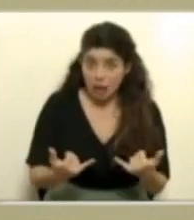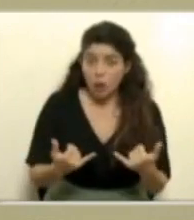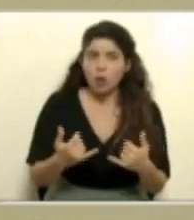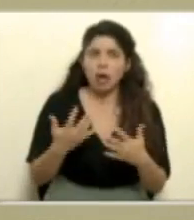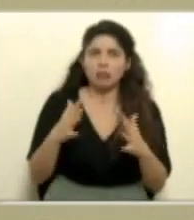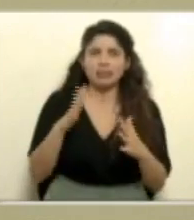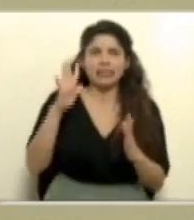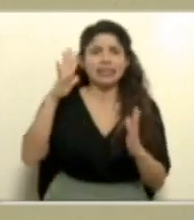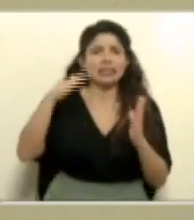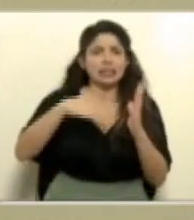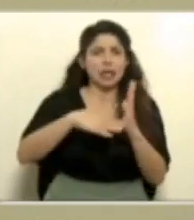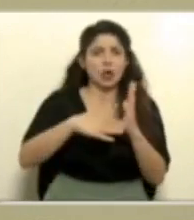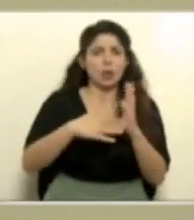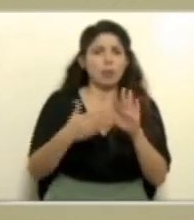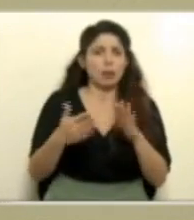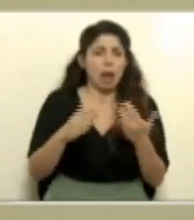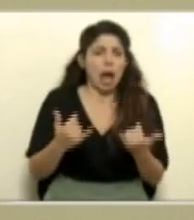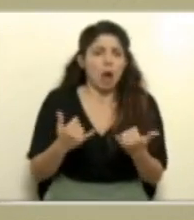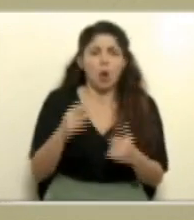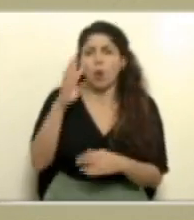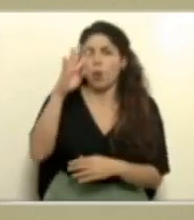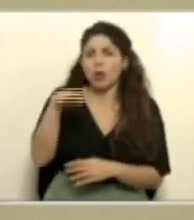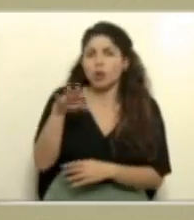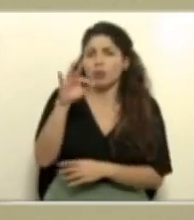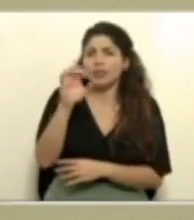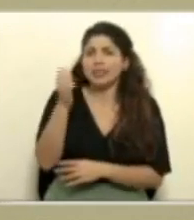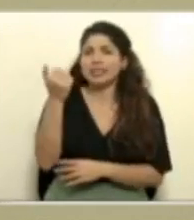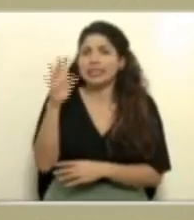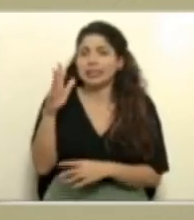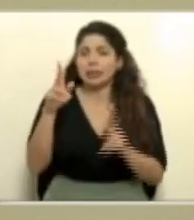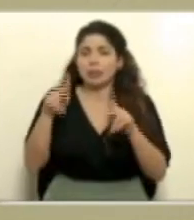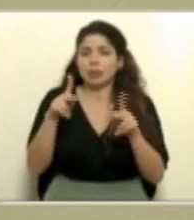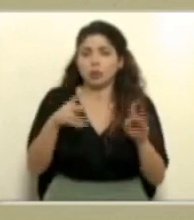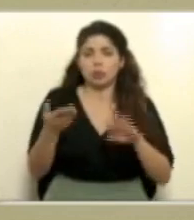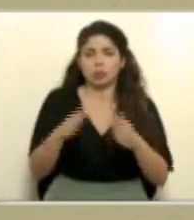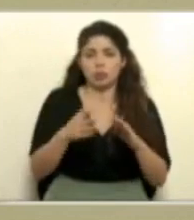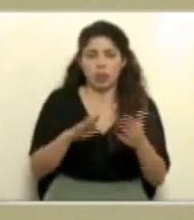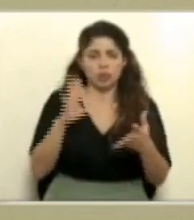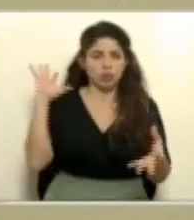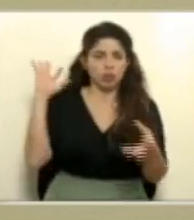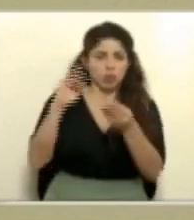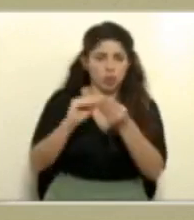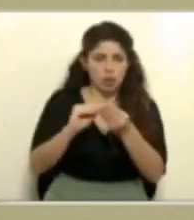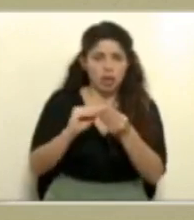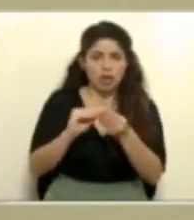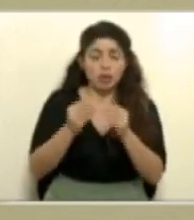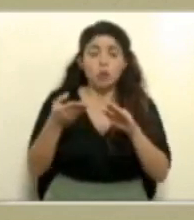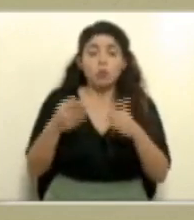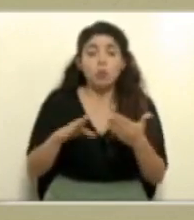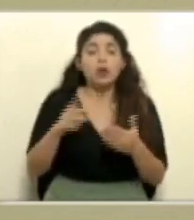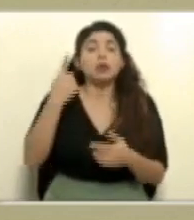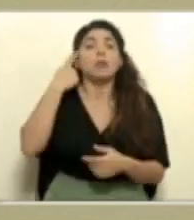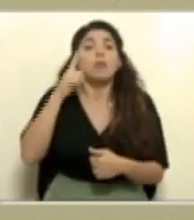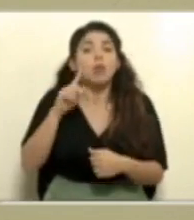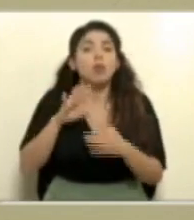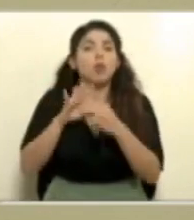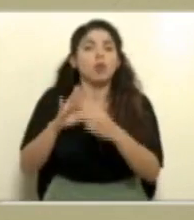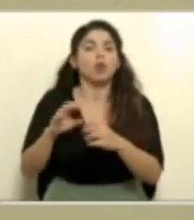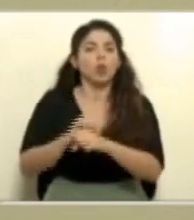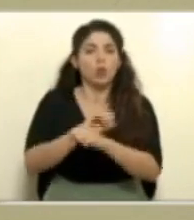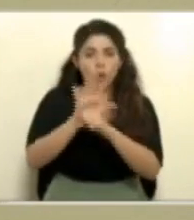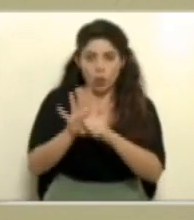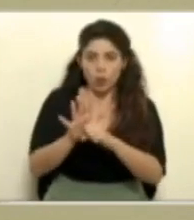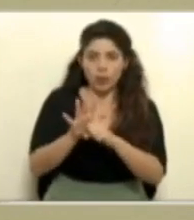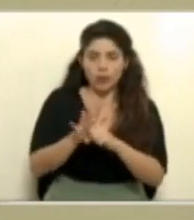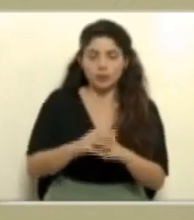5.000 casos fallecidos. Estamos en 4.915 fallecidos relacionados con COVID-19.